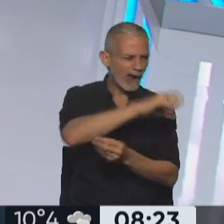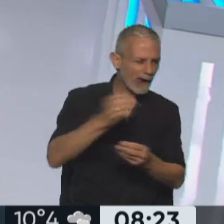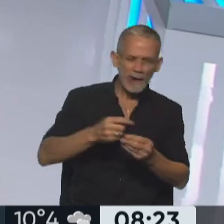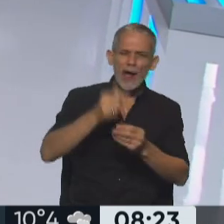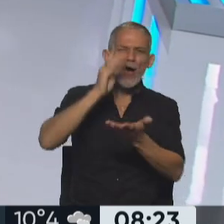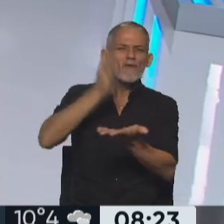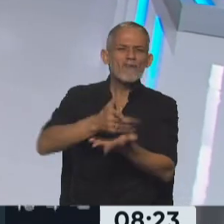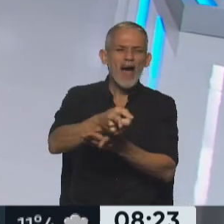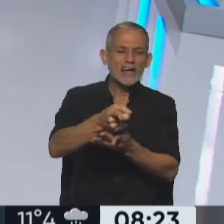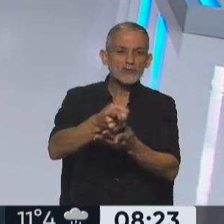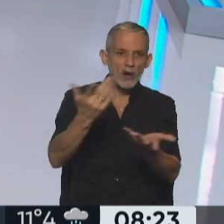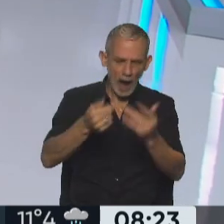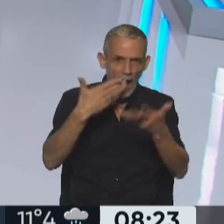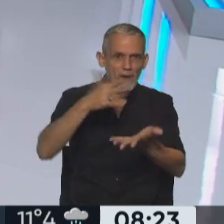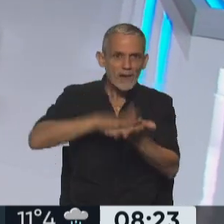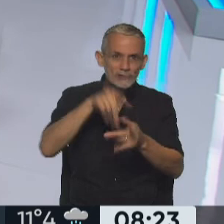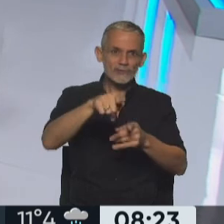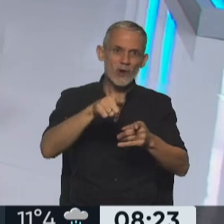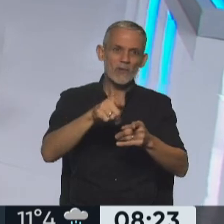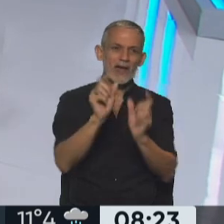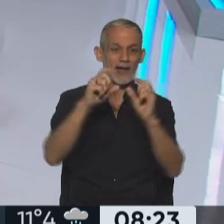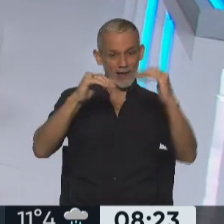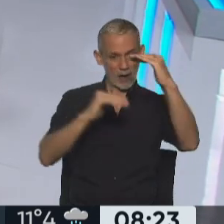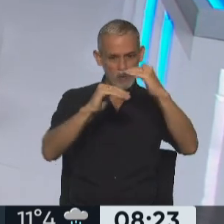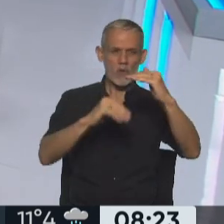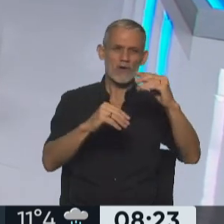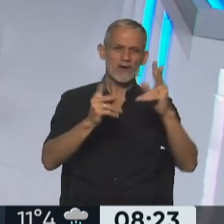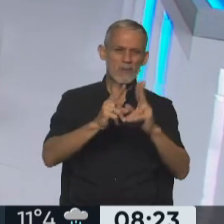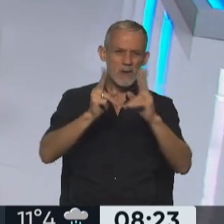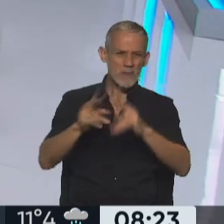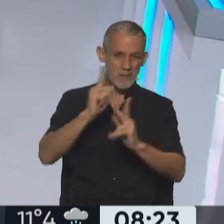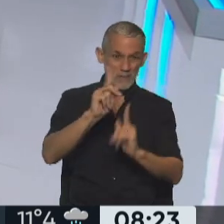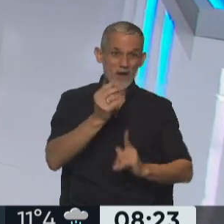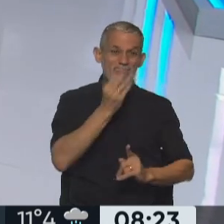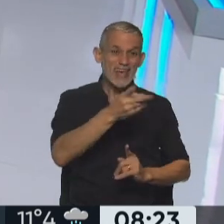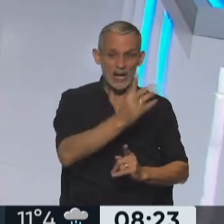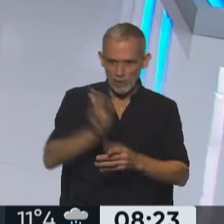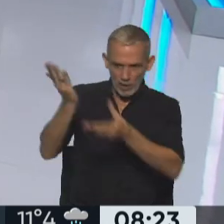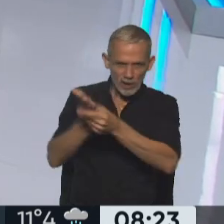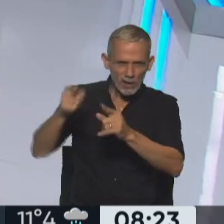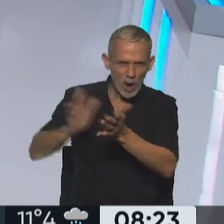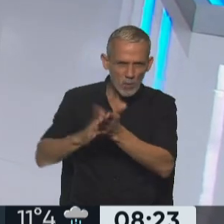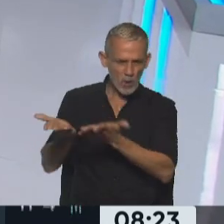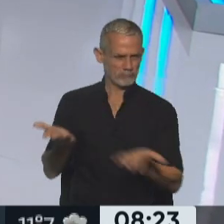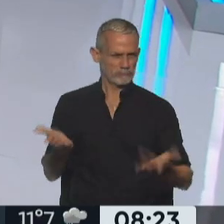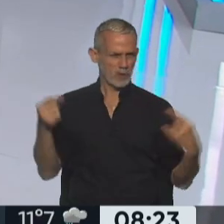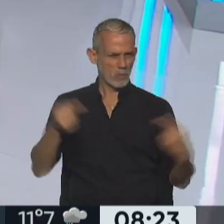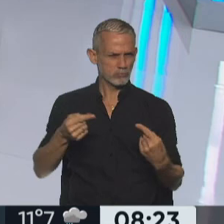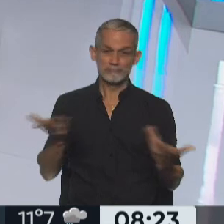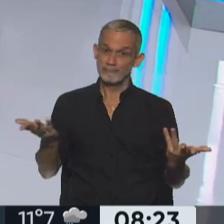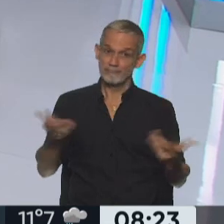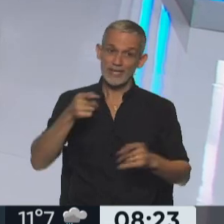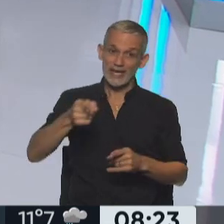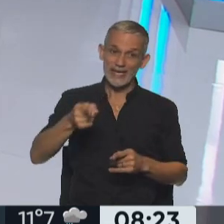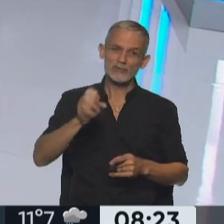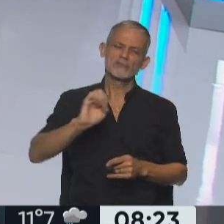fallo en el que estaban incluidas partes de esa declaración y lo incorporaron como prueba. Eso, en mi barrio,